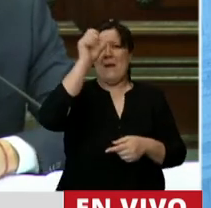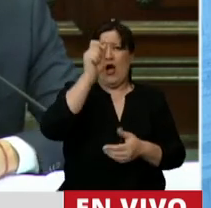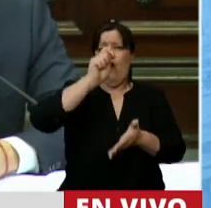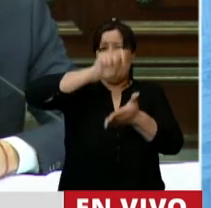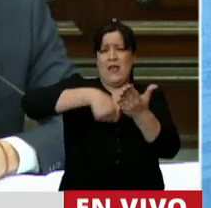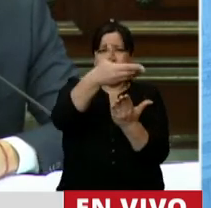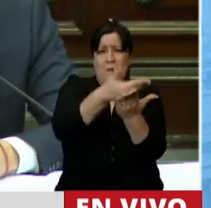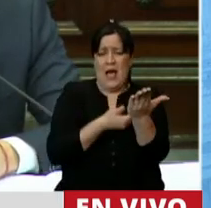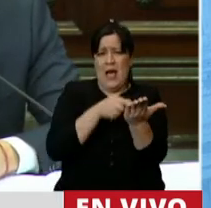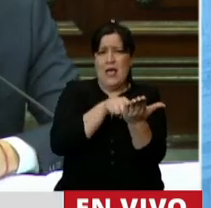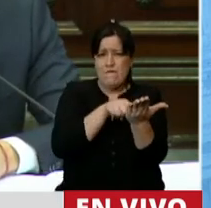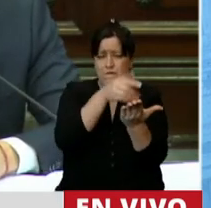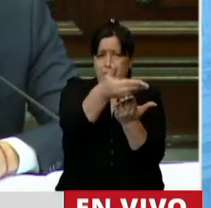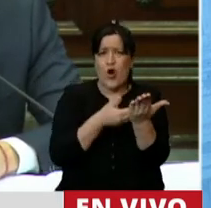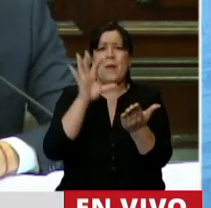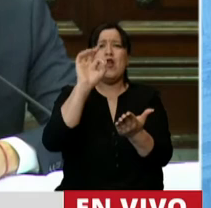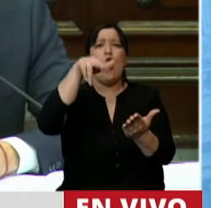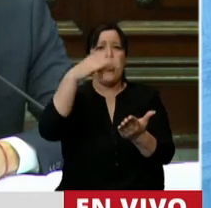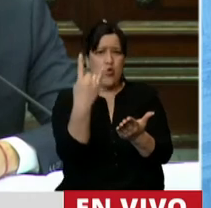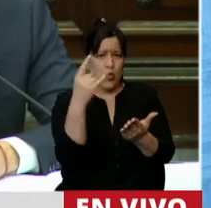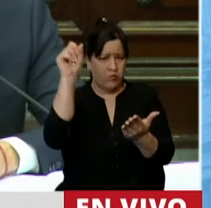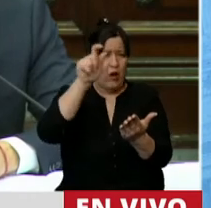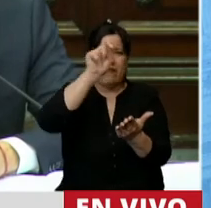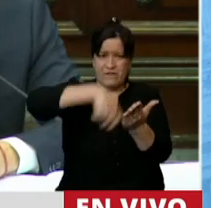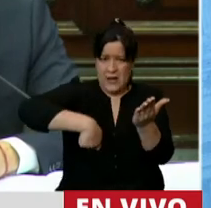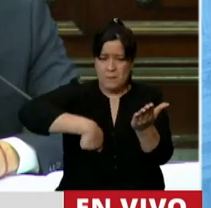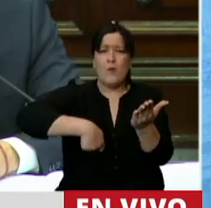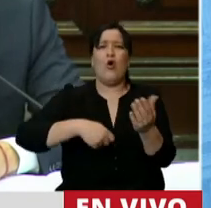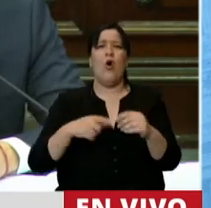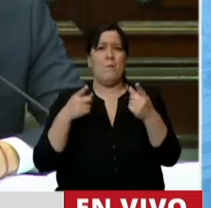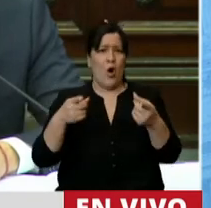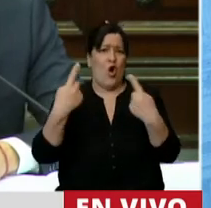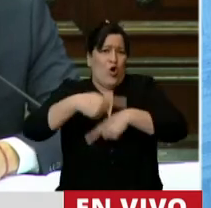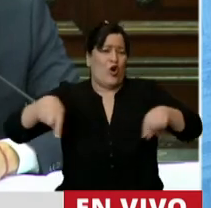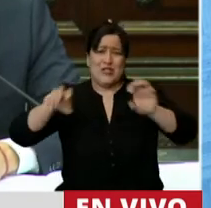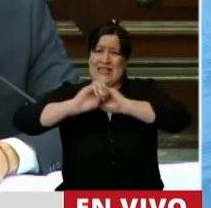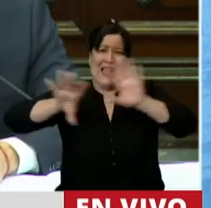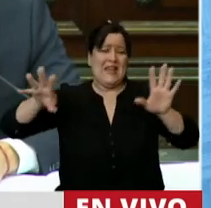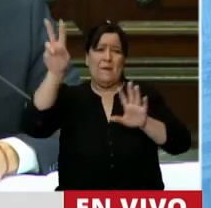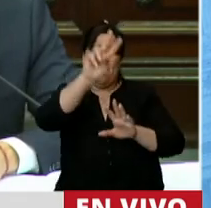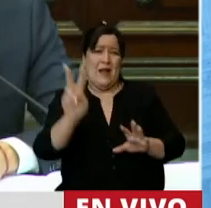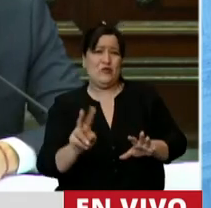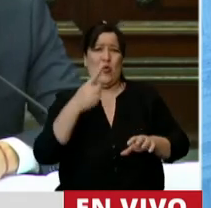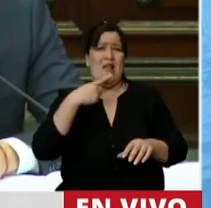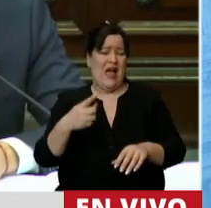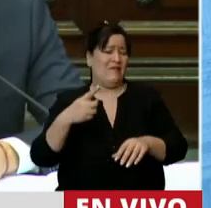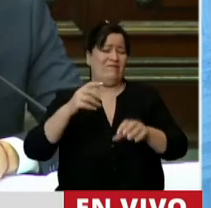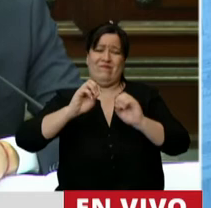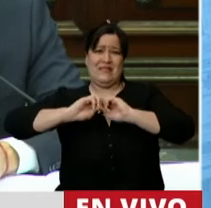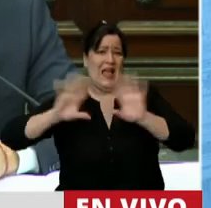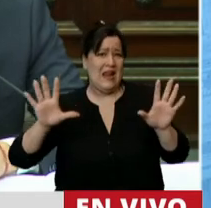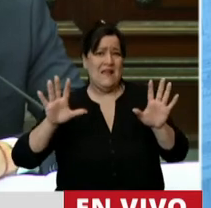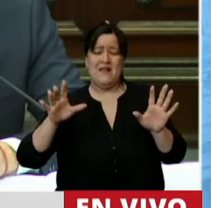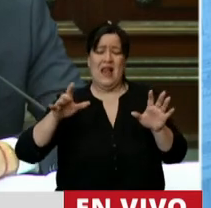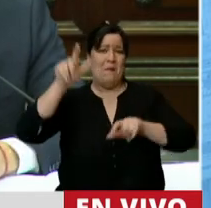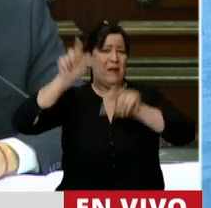informe de Bachelet en Naciones Unidas, por las otras ciudades que se hacen en Venezuela, donde le cortan las manos a